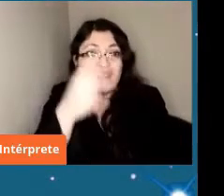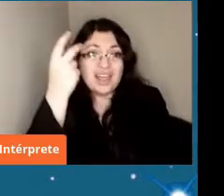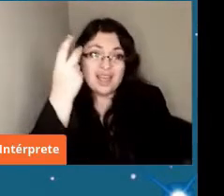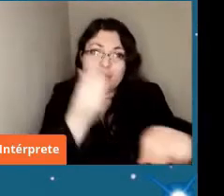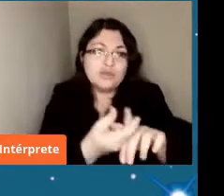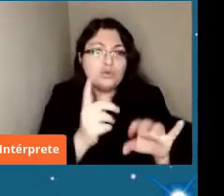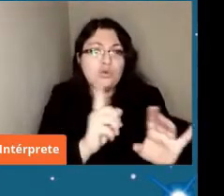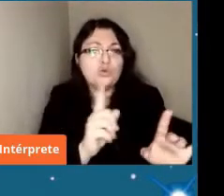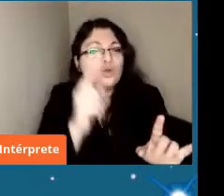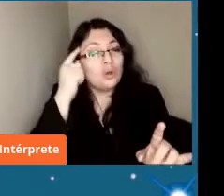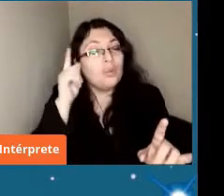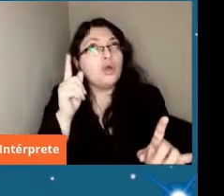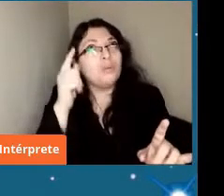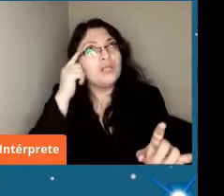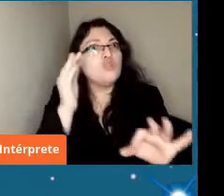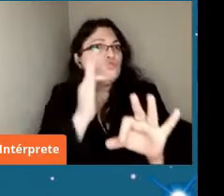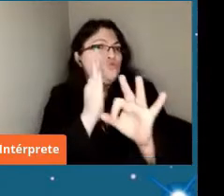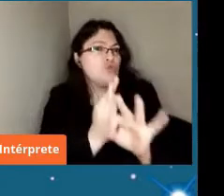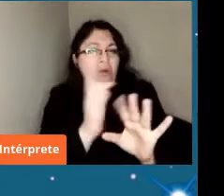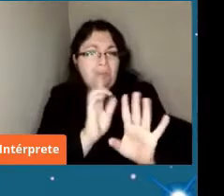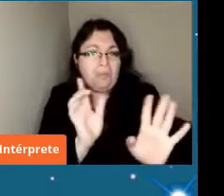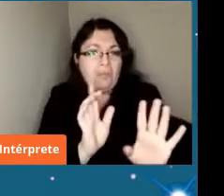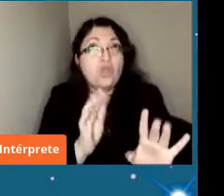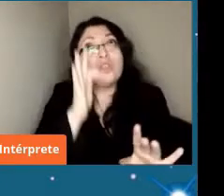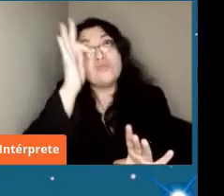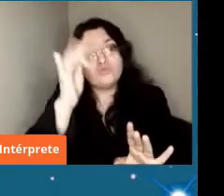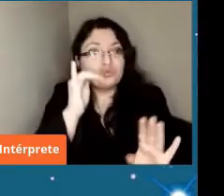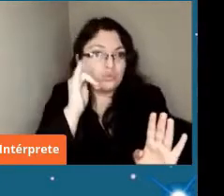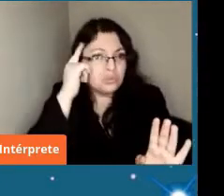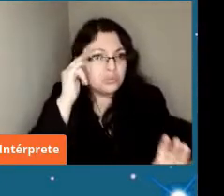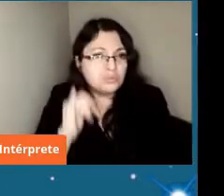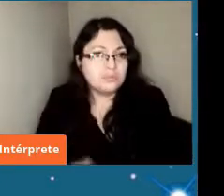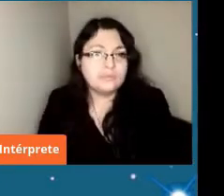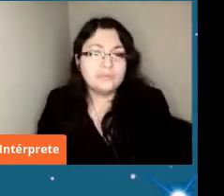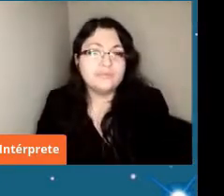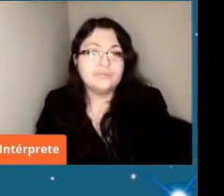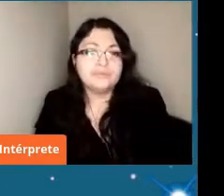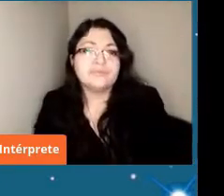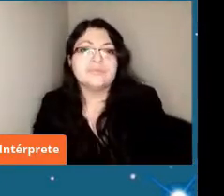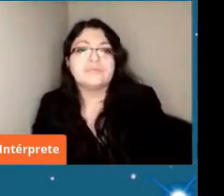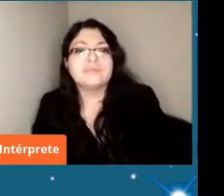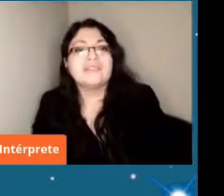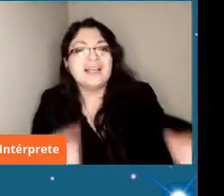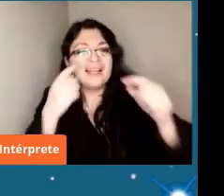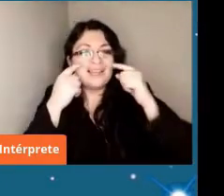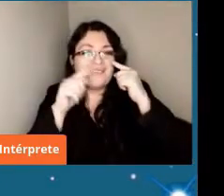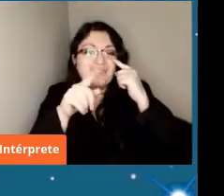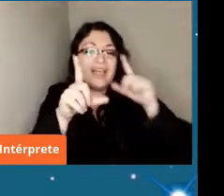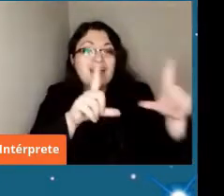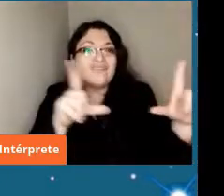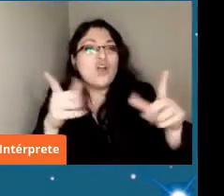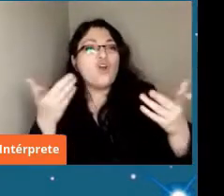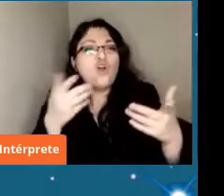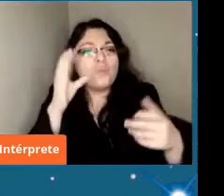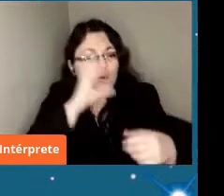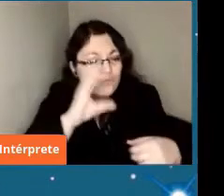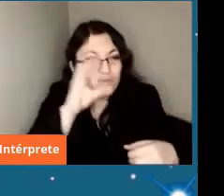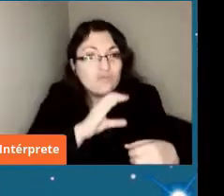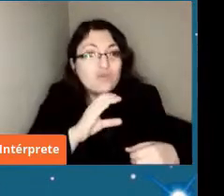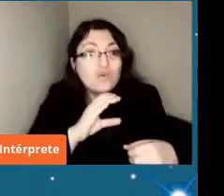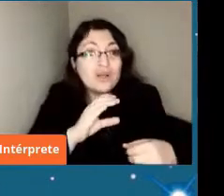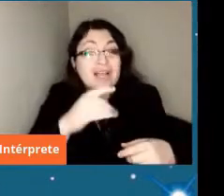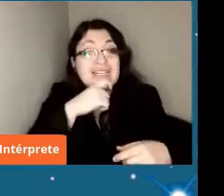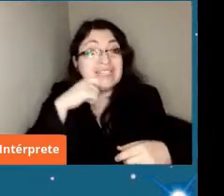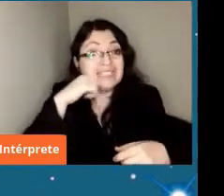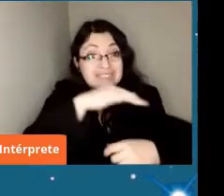pero no lo descartamos a futuro entonces acá se ve cómo se busca meteoritos en Atacama